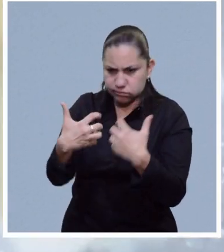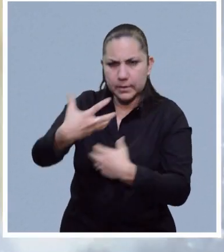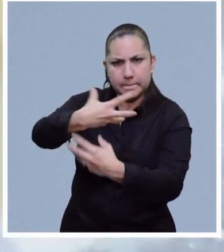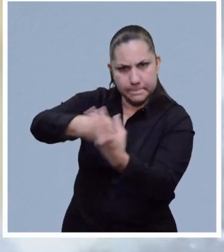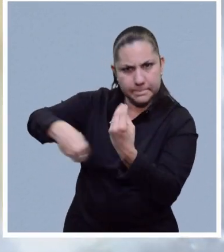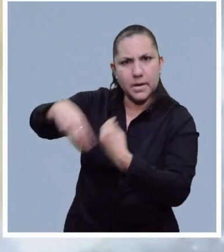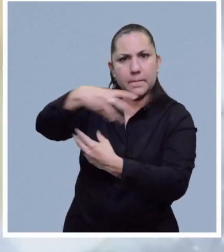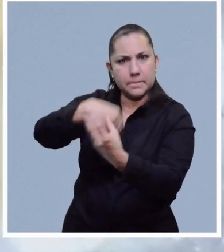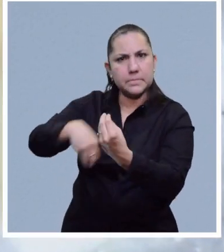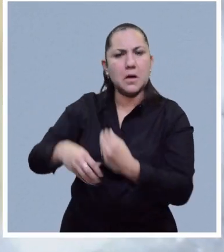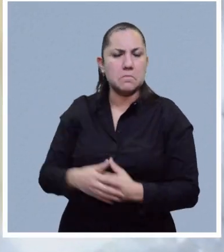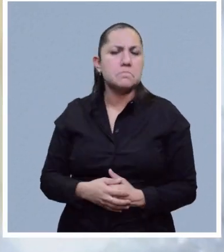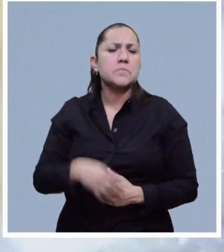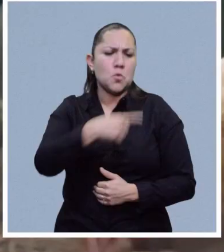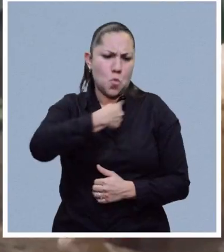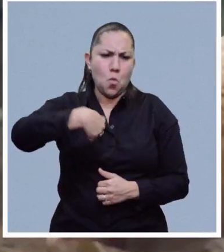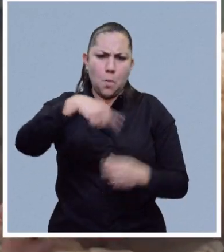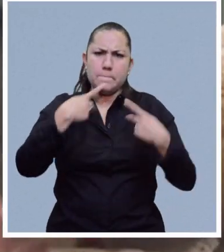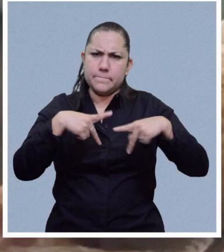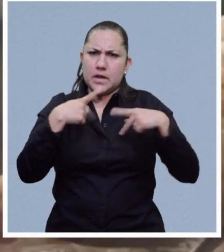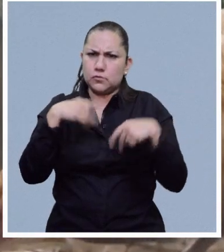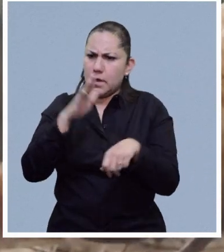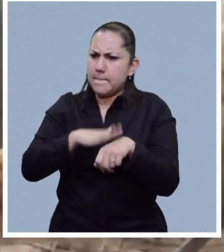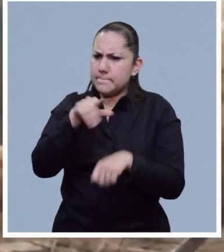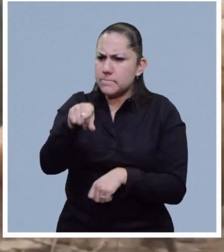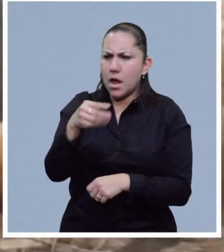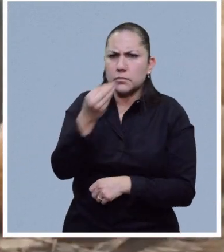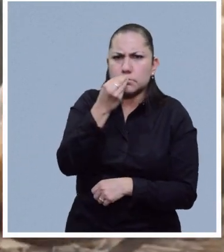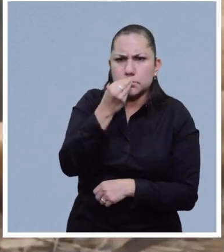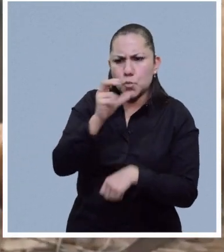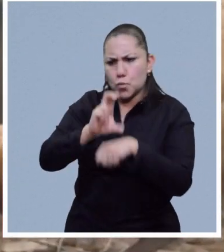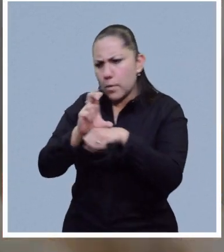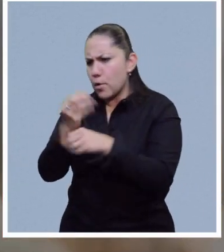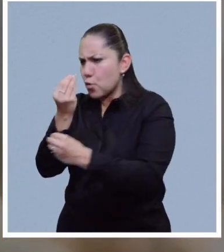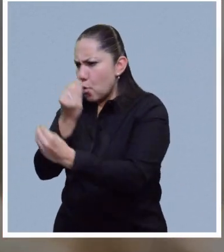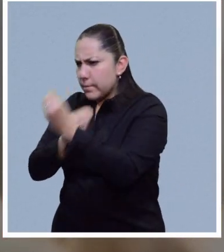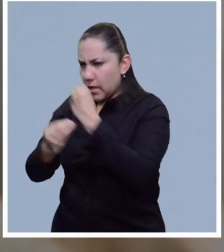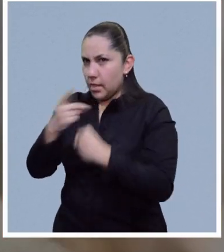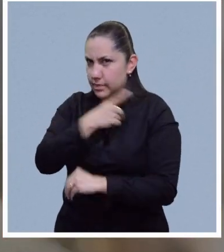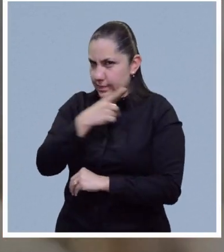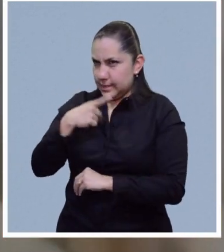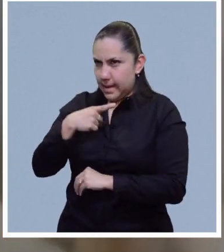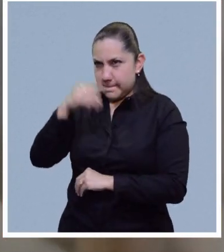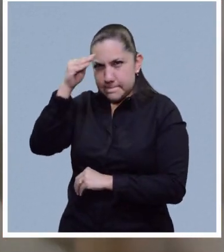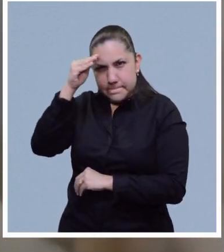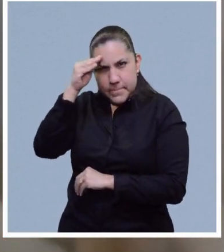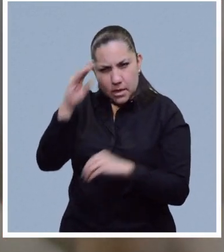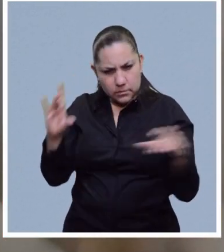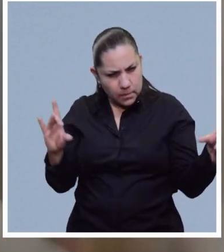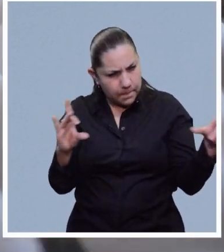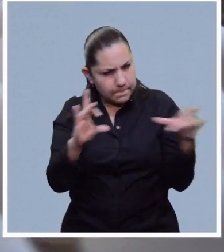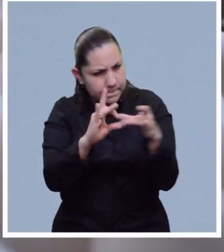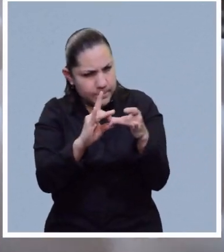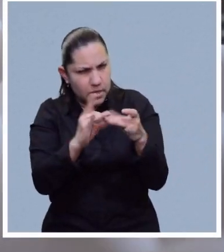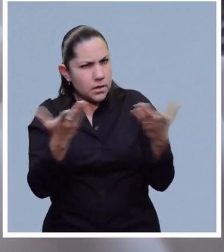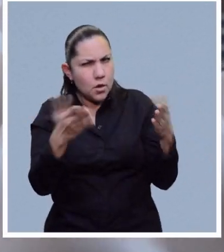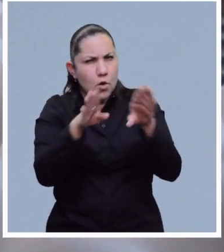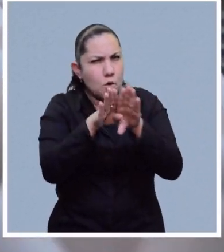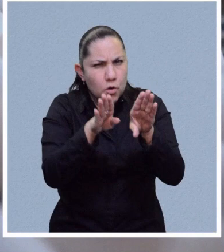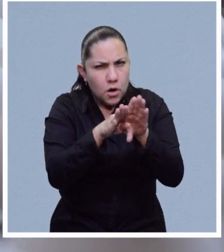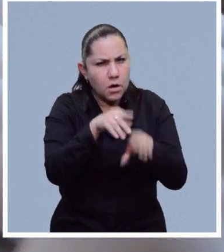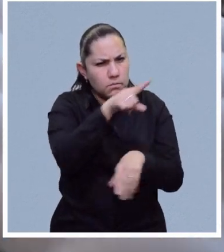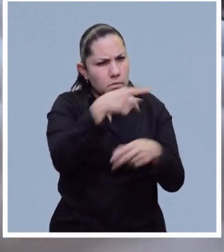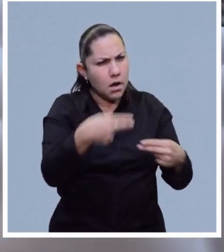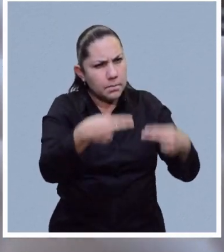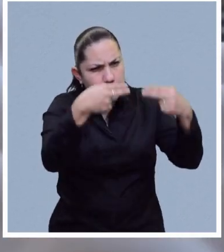consumidores de este noble alimento, podríamos permanecer más atentos a las estrategias políticas y económicas que se utilizan